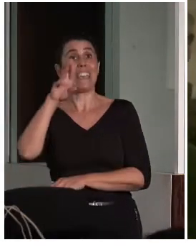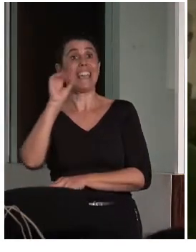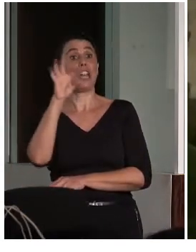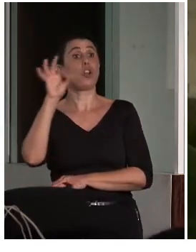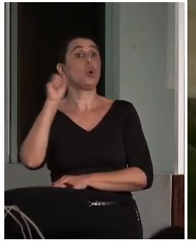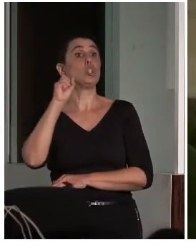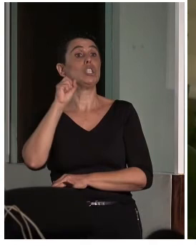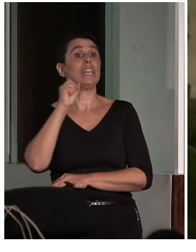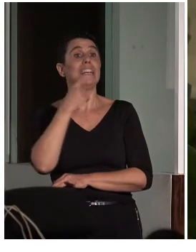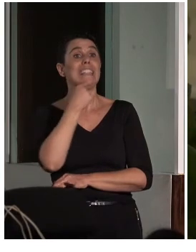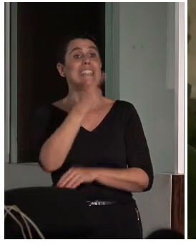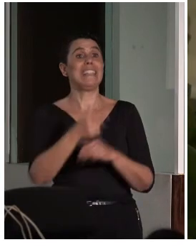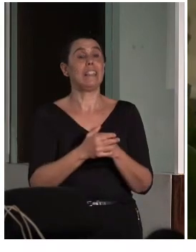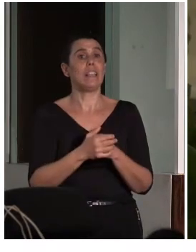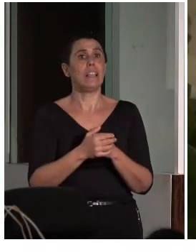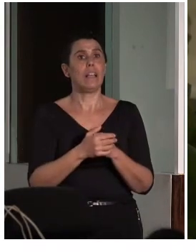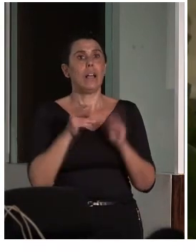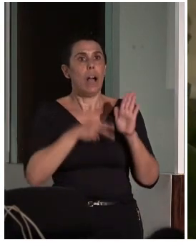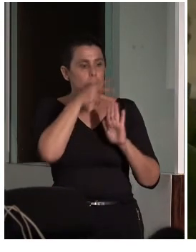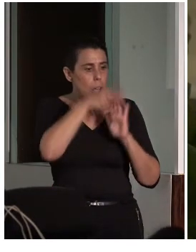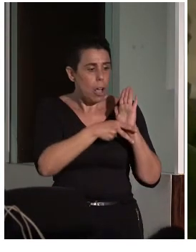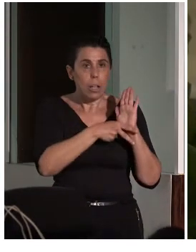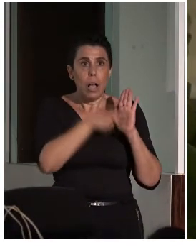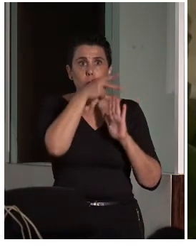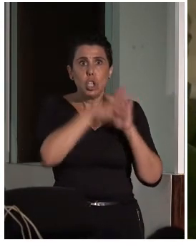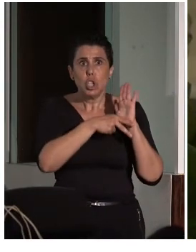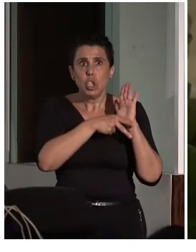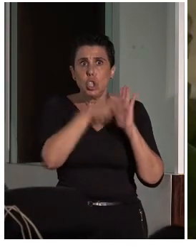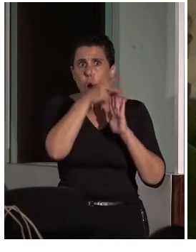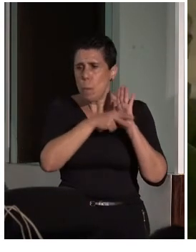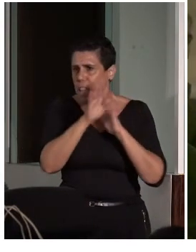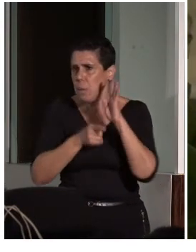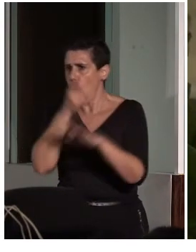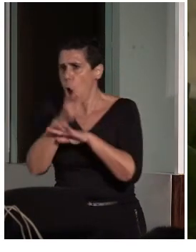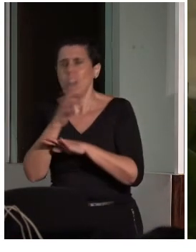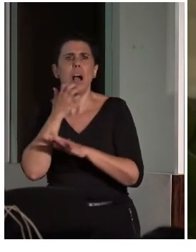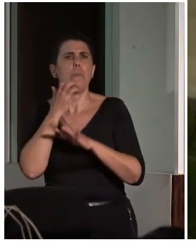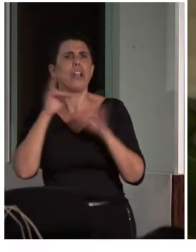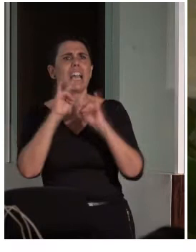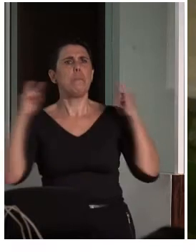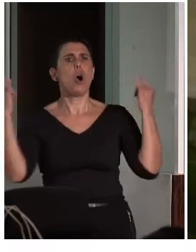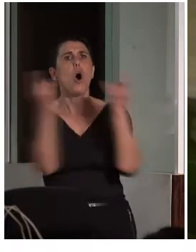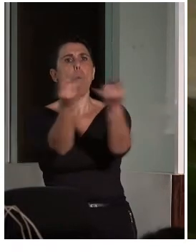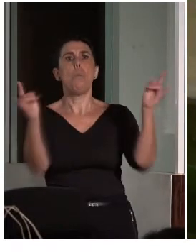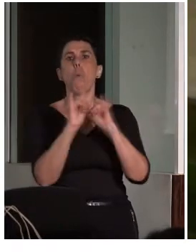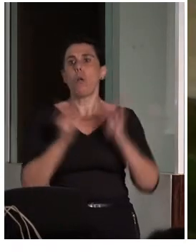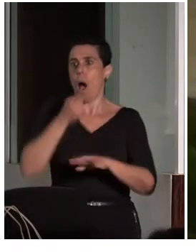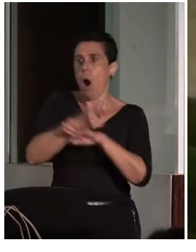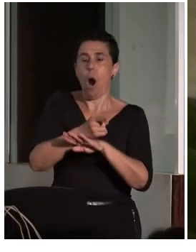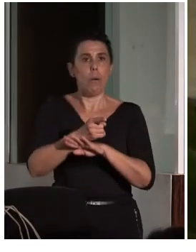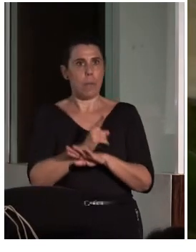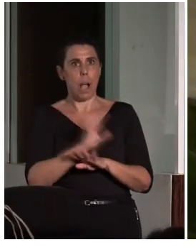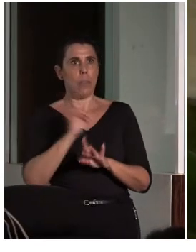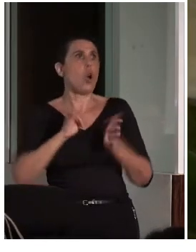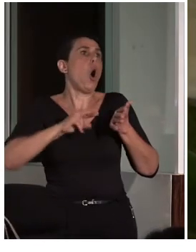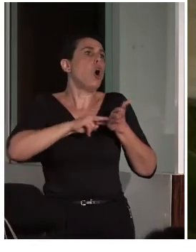Rosa. Ninguna normativa obliga a la presencia de un bucle magnético o de la tecnología